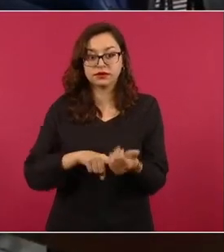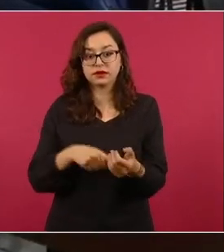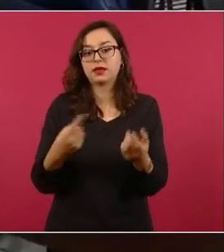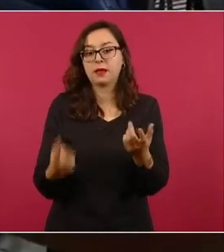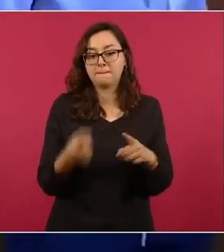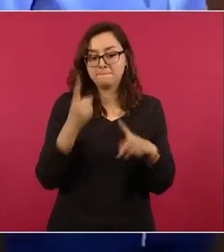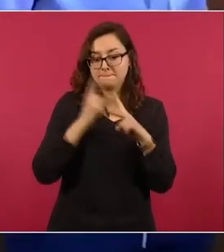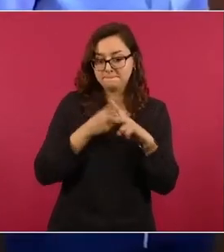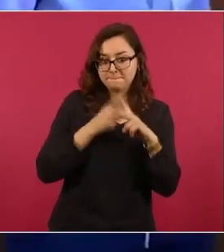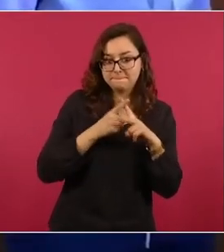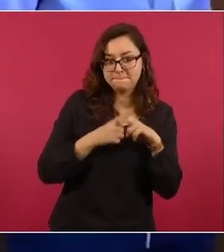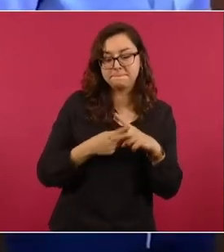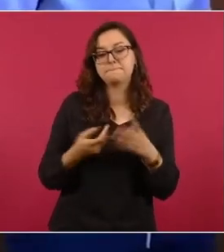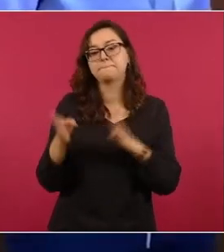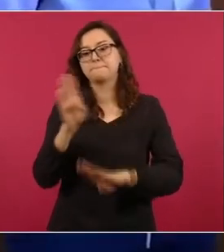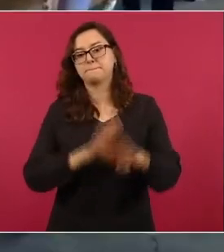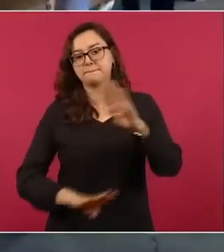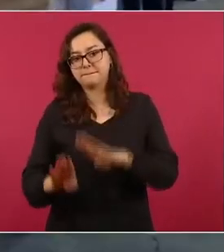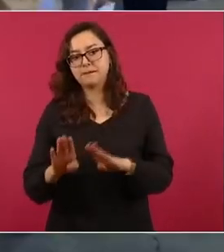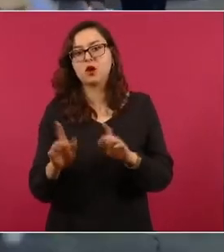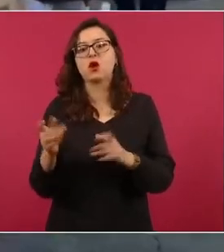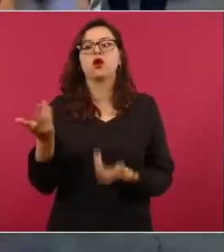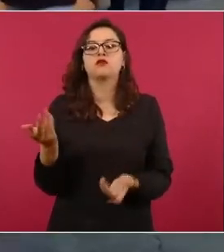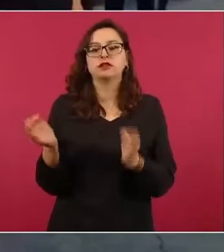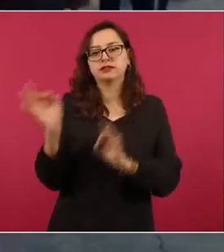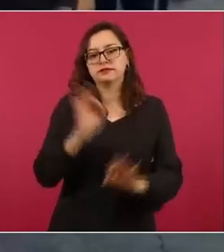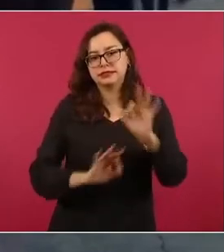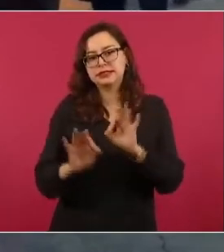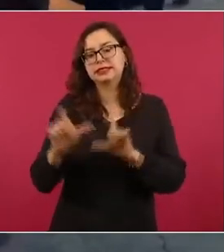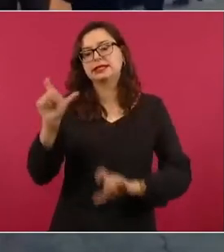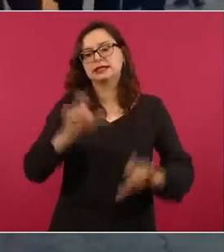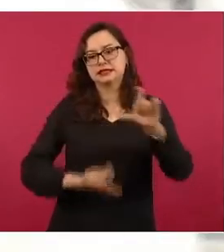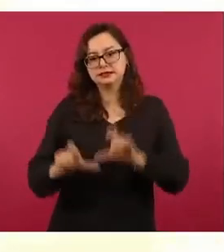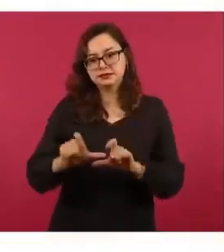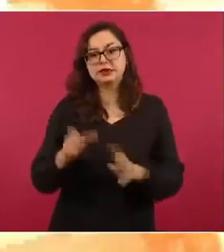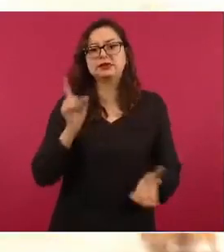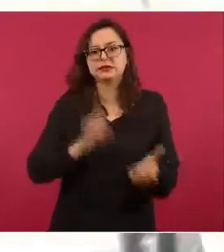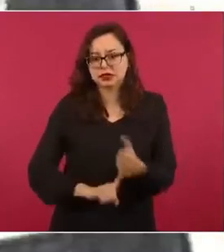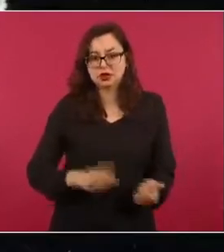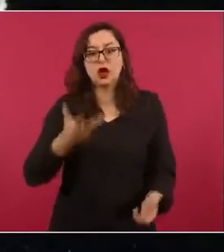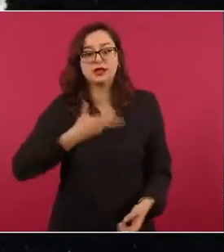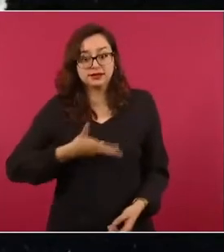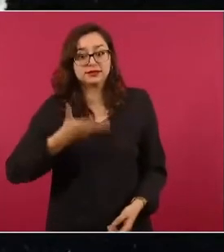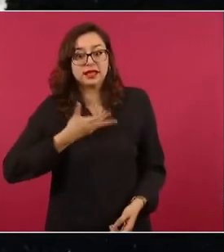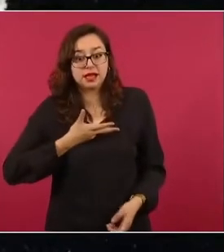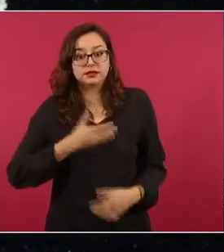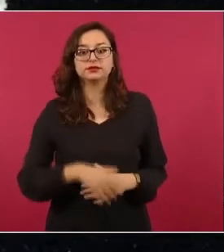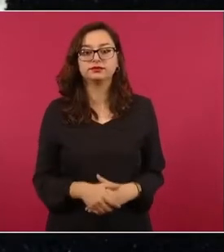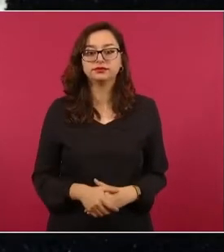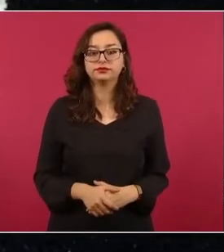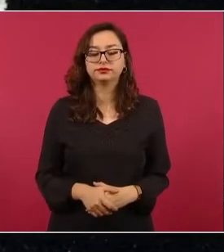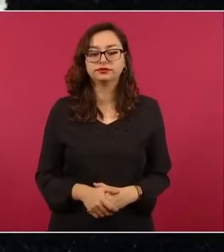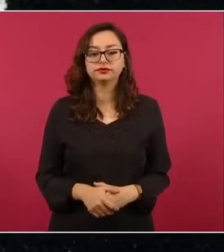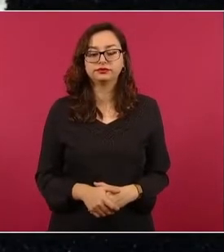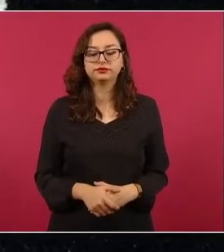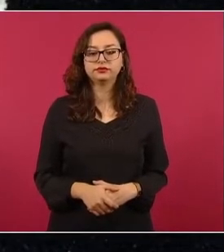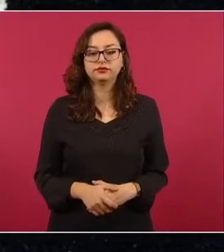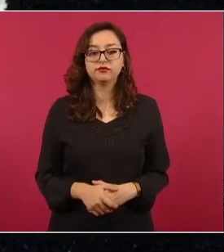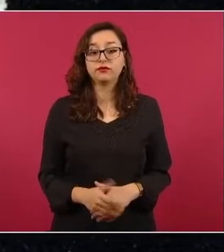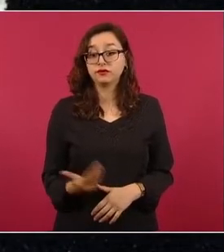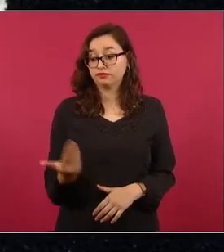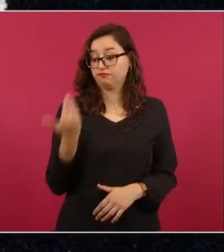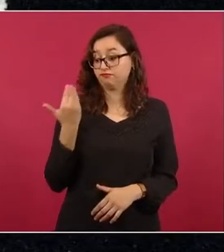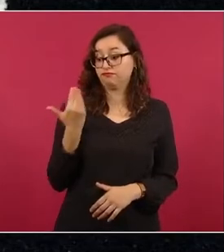matemáticas, biología, física y química. Hace unos días presentamos el plan de